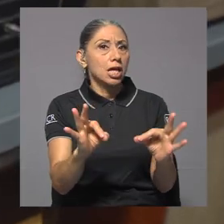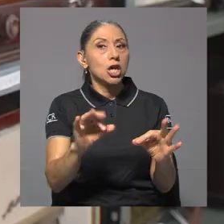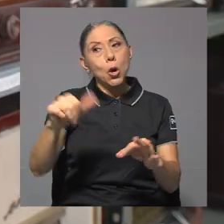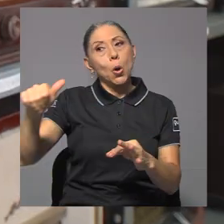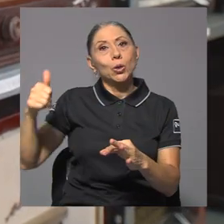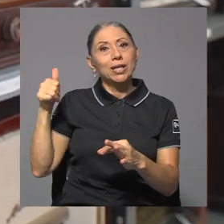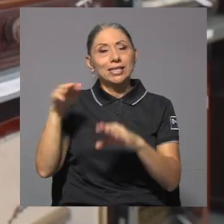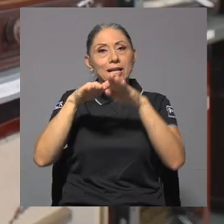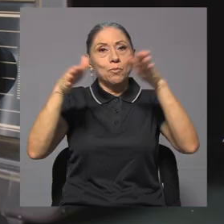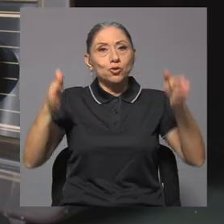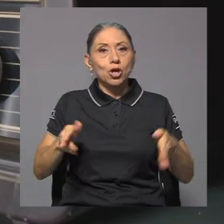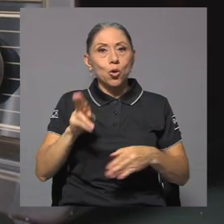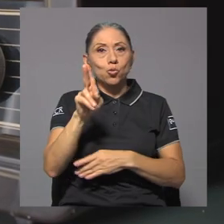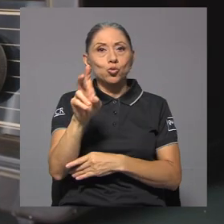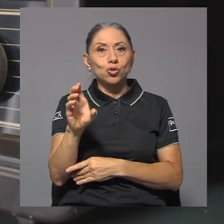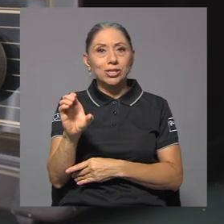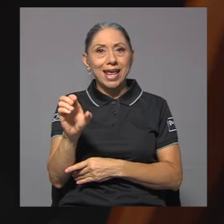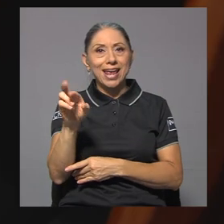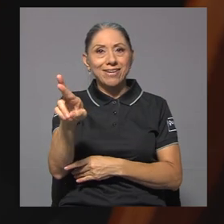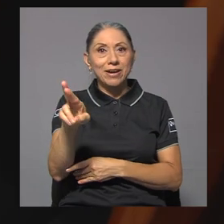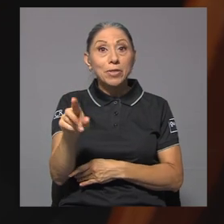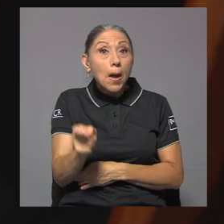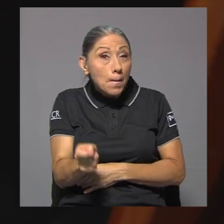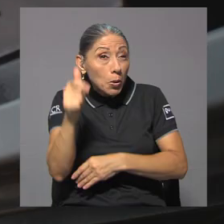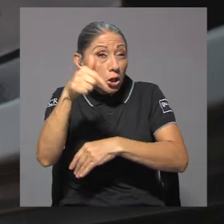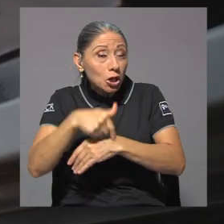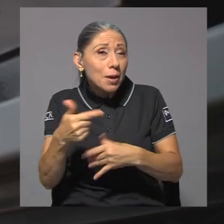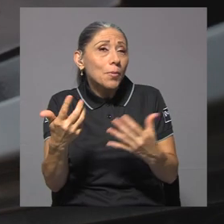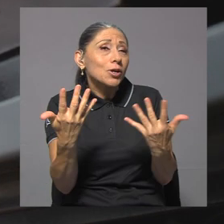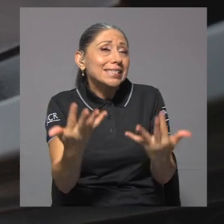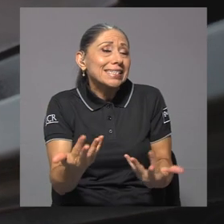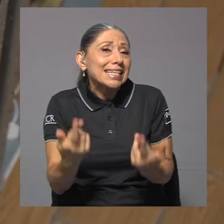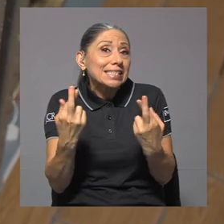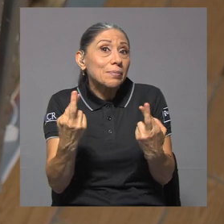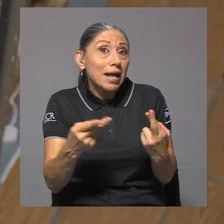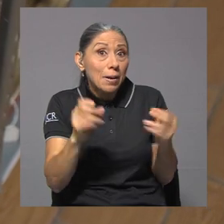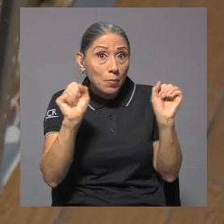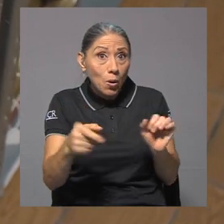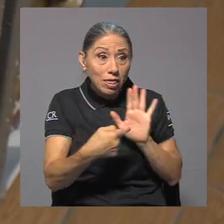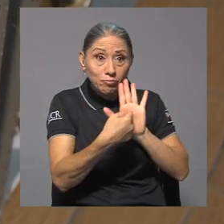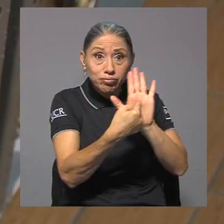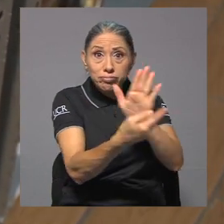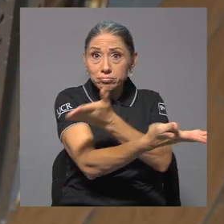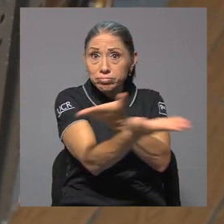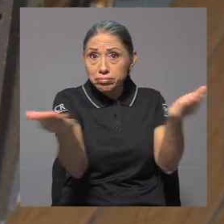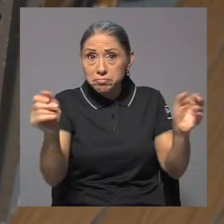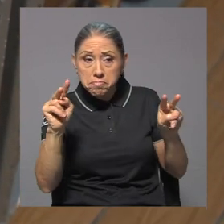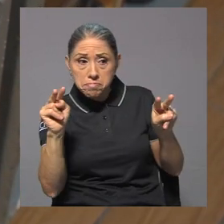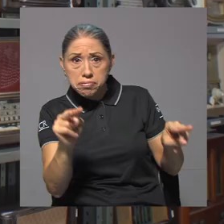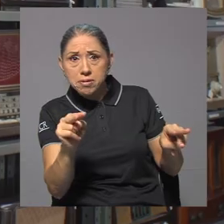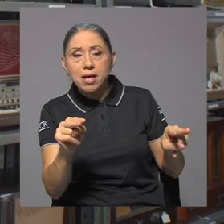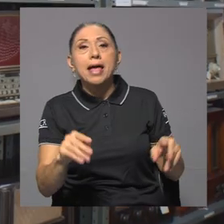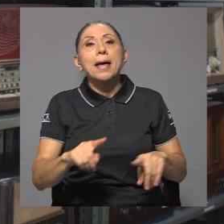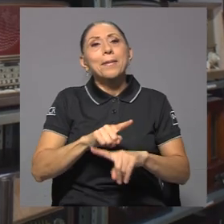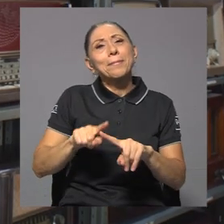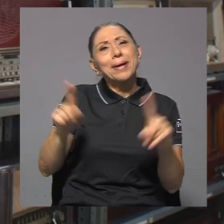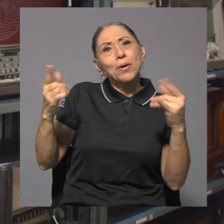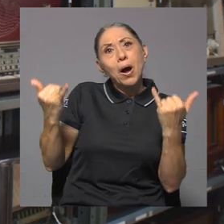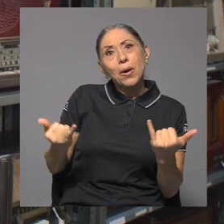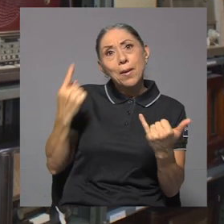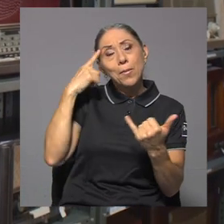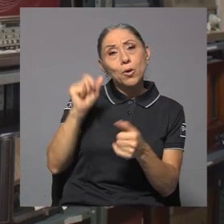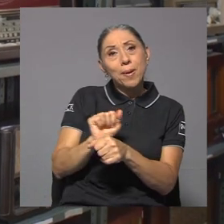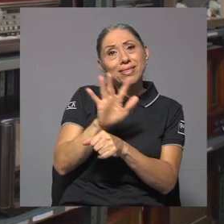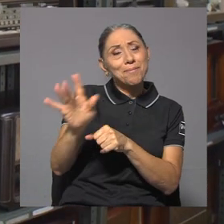que tiene el Museo de la UCER. Pronto se espera poder exhibir al público estos aparatos en una exposición que se tiene prevista. No obstante,